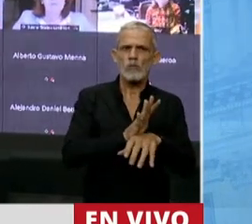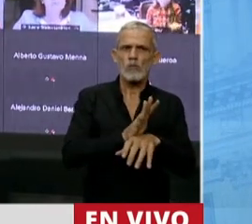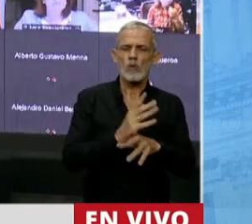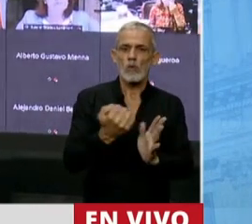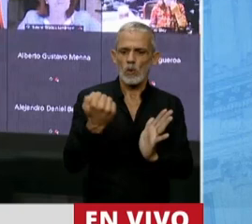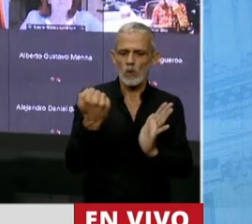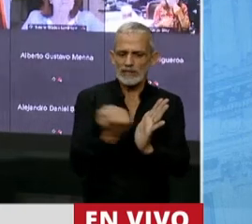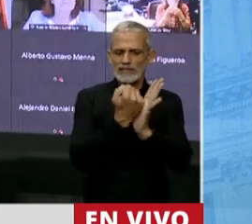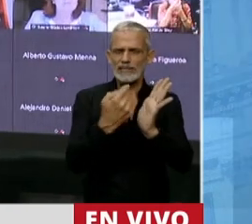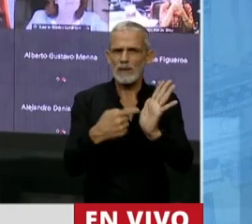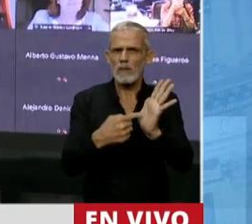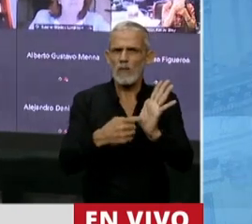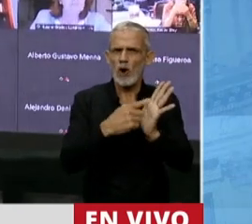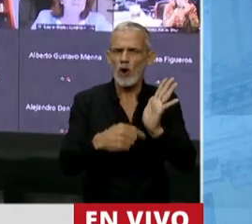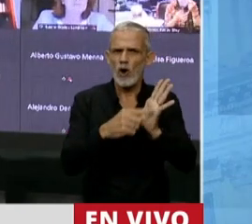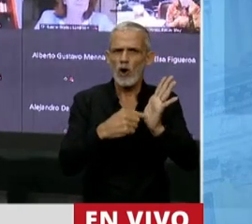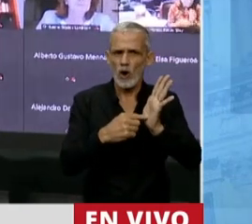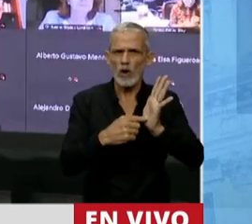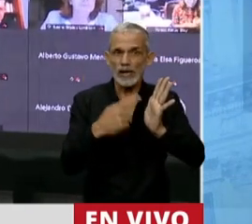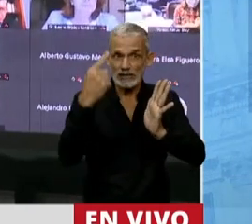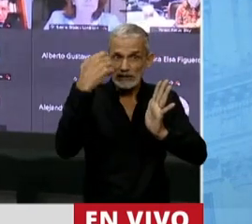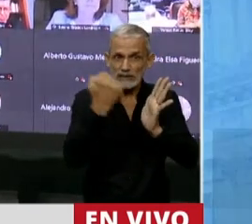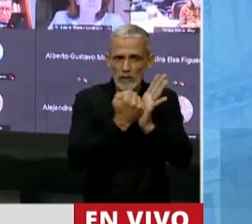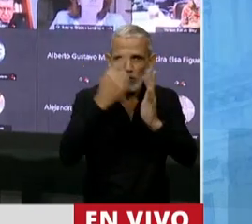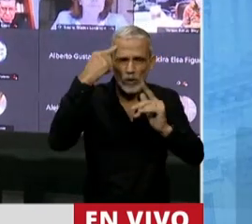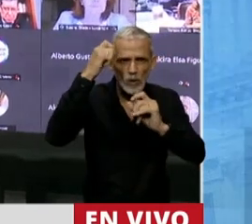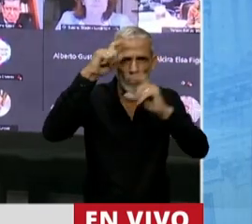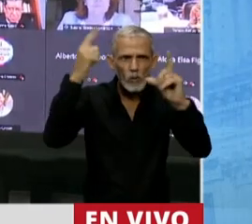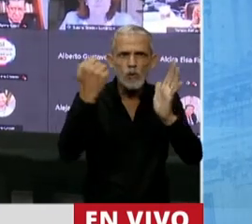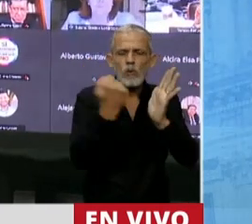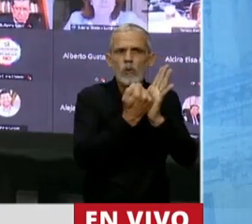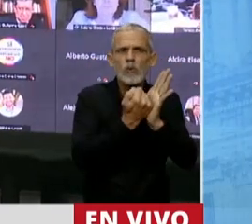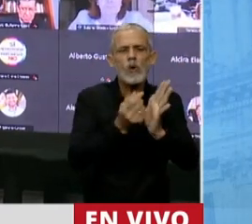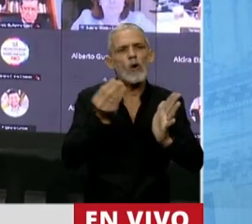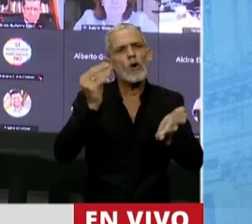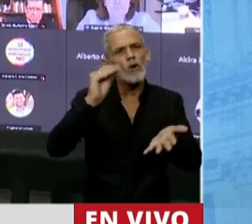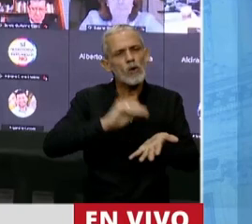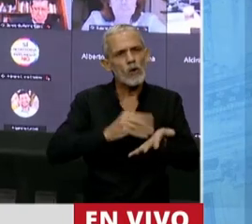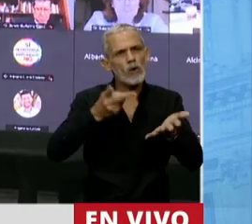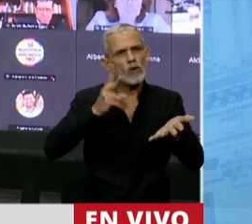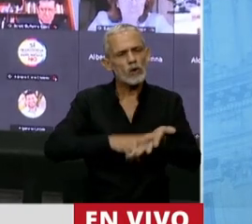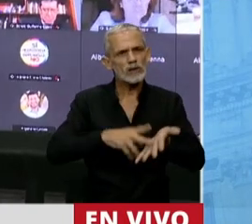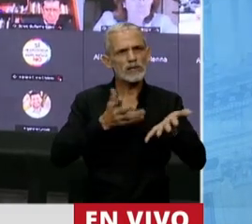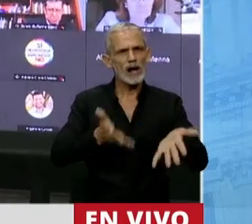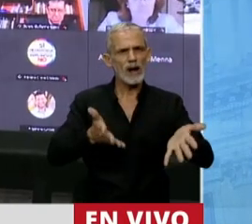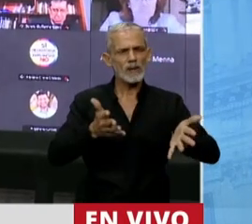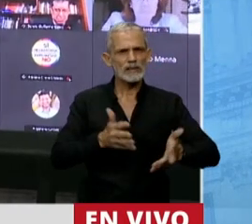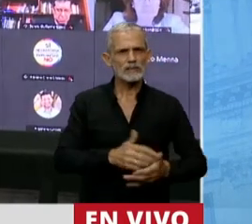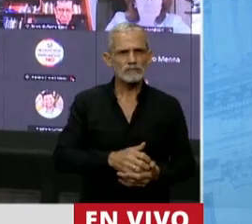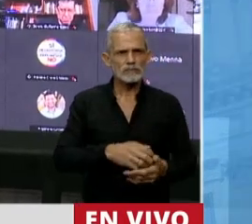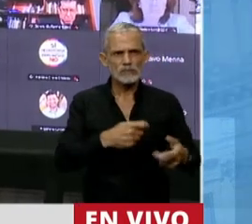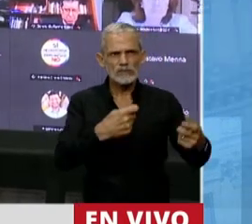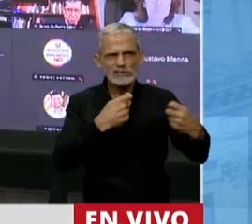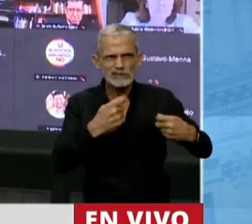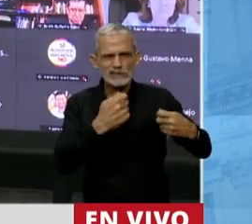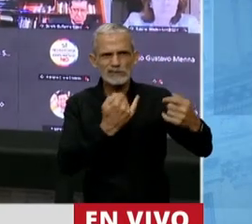símbolo desde lo simbólico, una vez más, nos pretenden